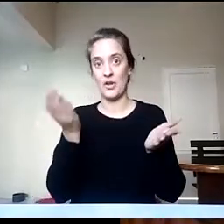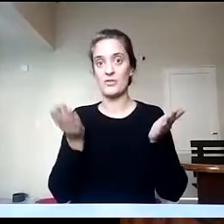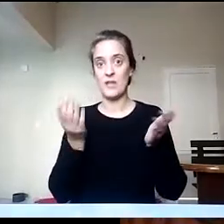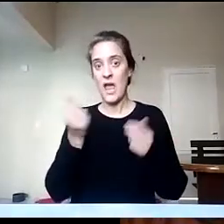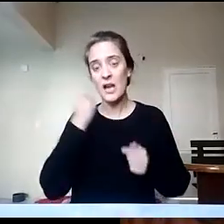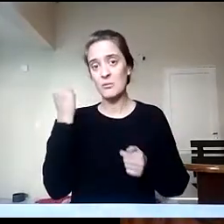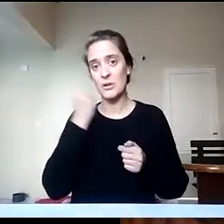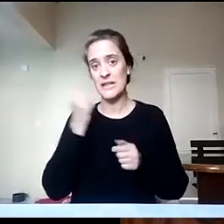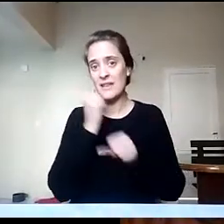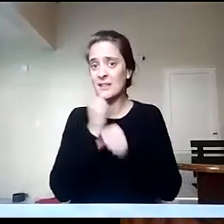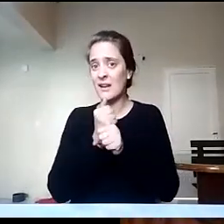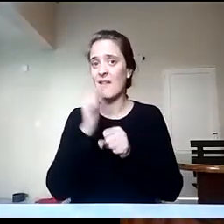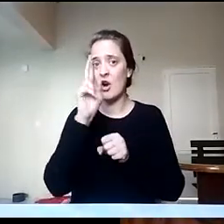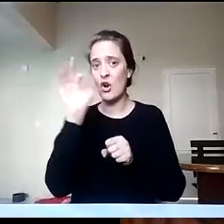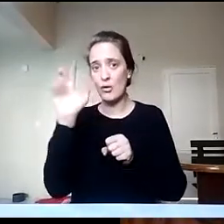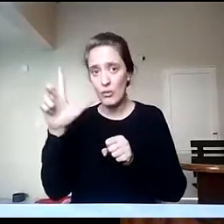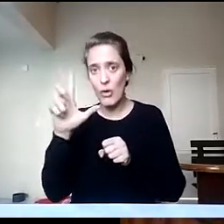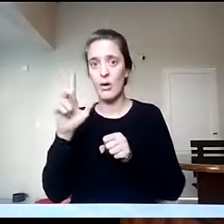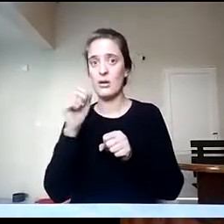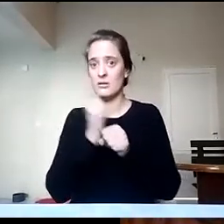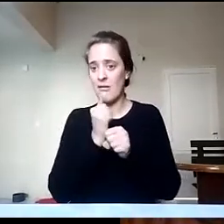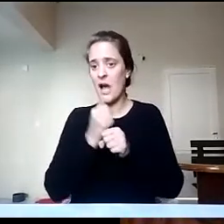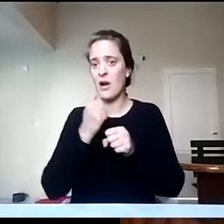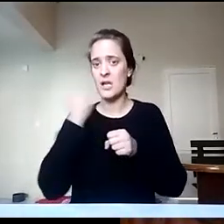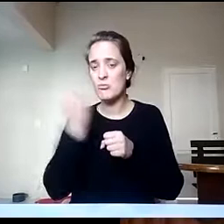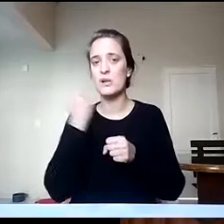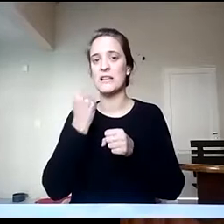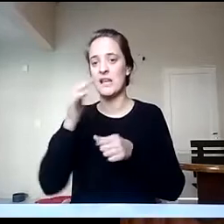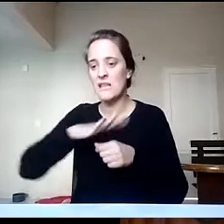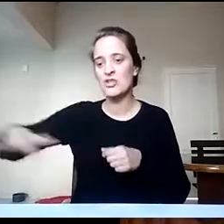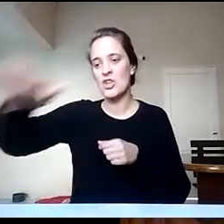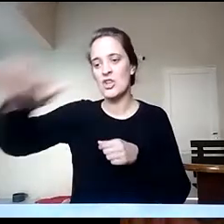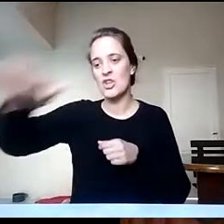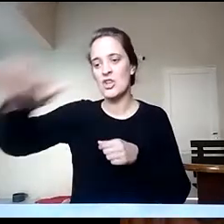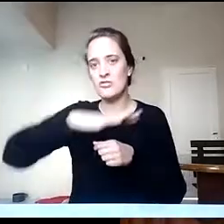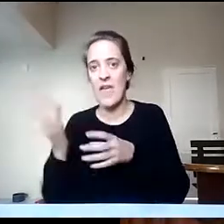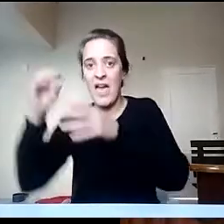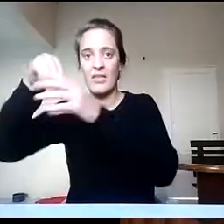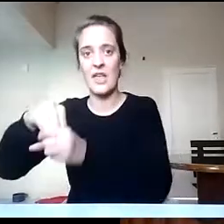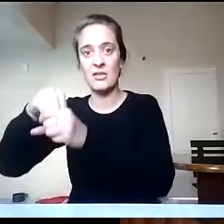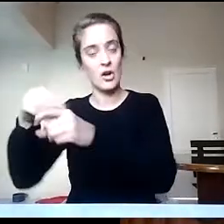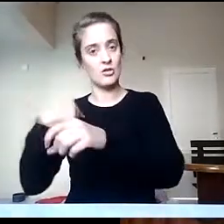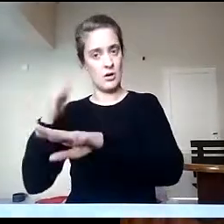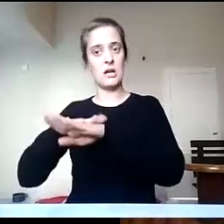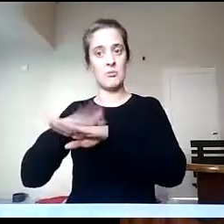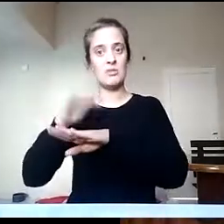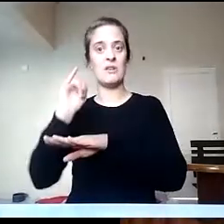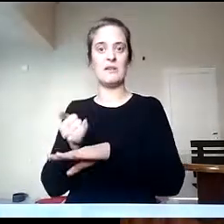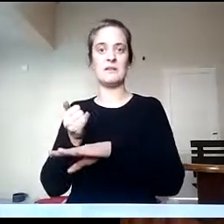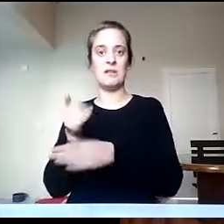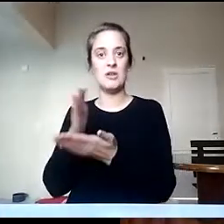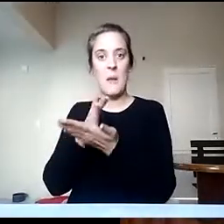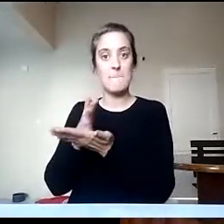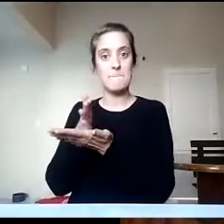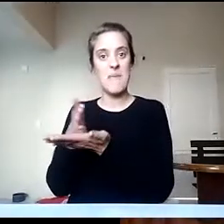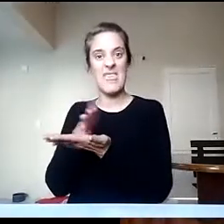es el lugar que nos toca ocupar en la sociedad y es un rol que implica mucha responsabilidad. Somos mediadores, acompañamos